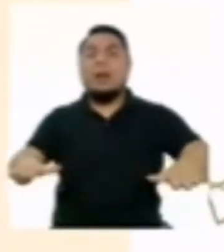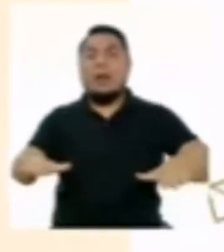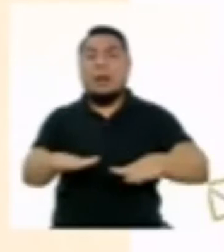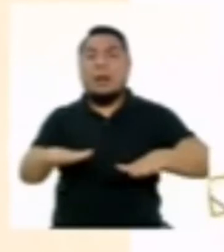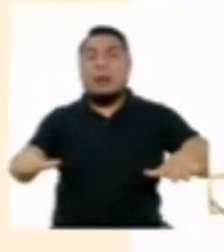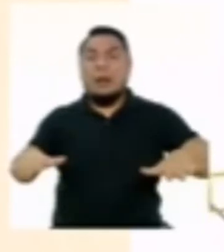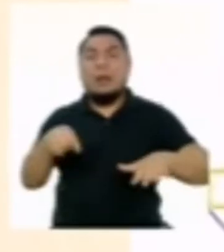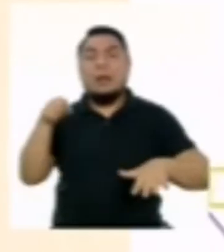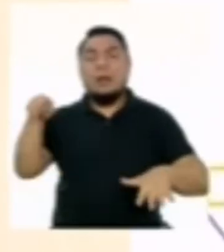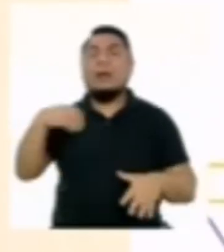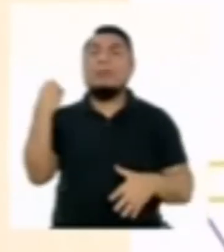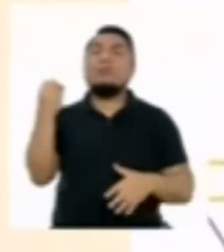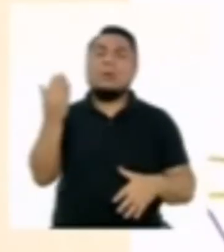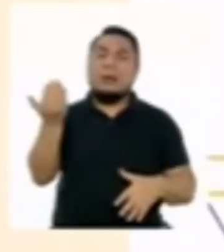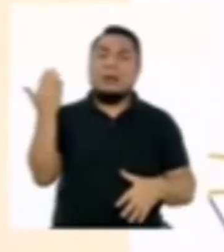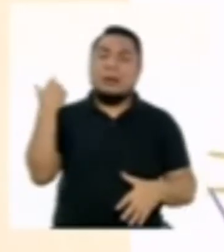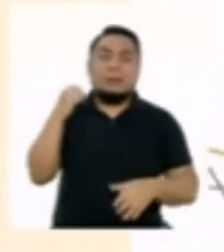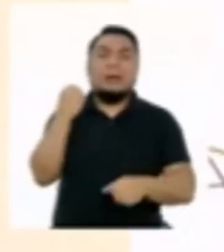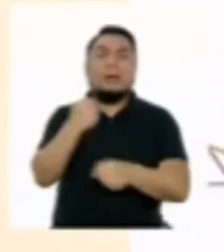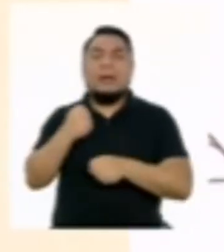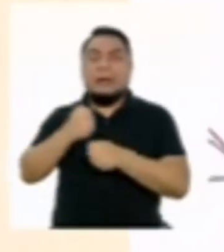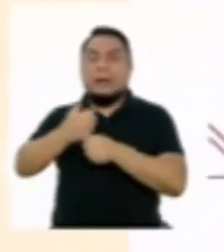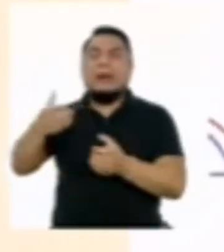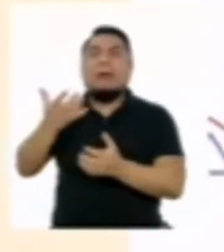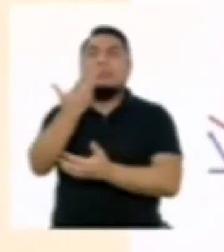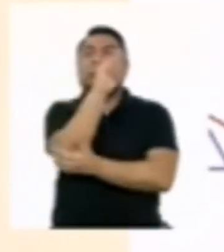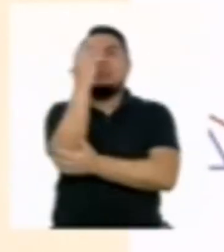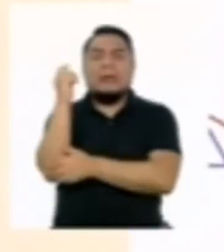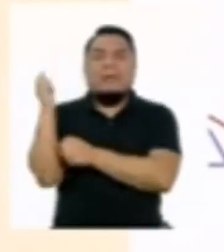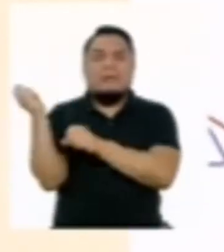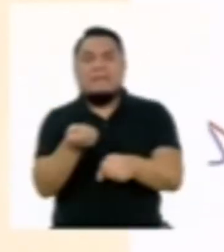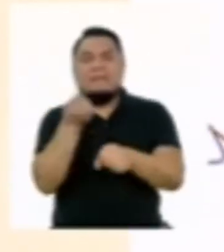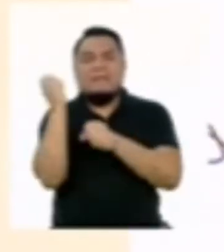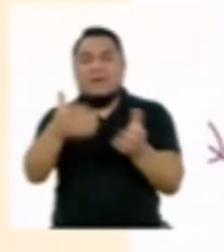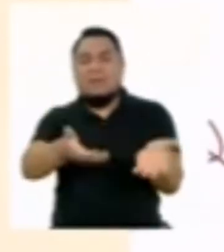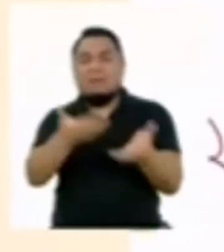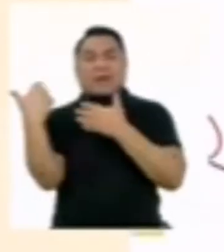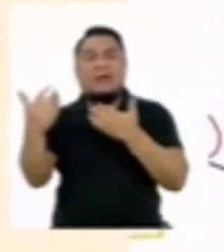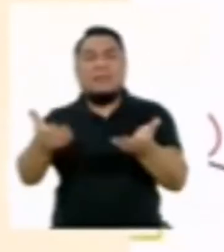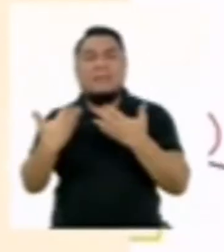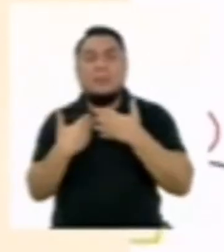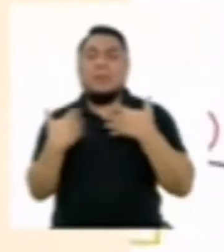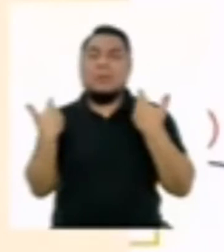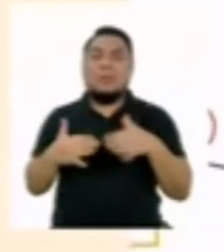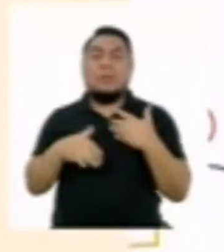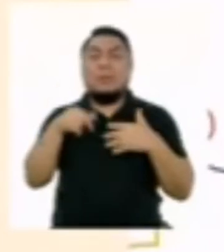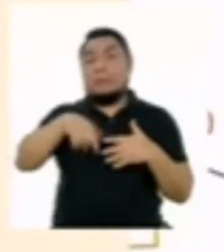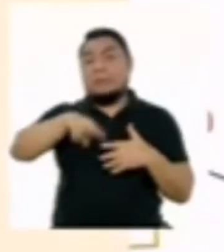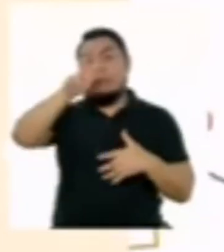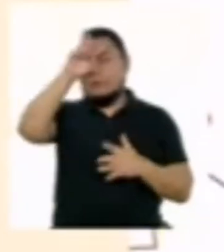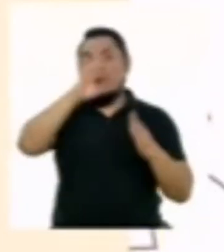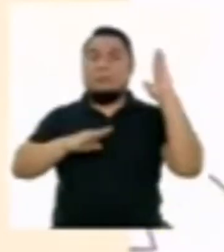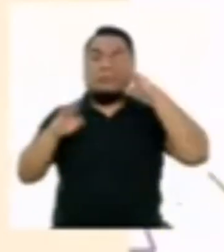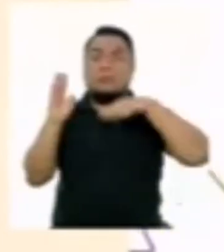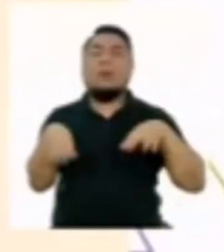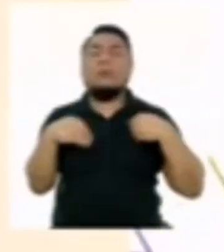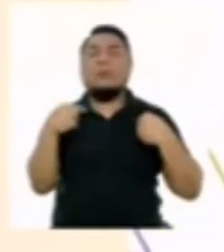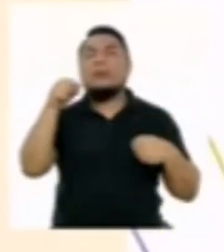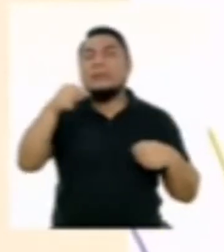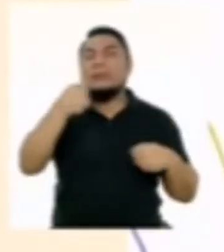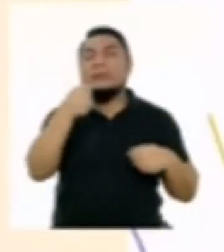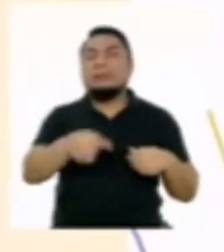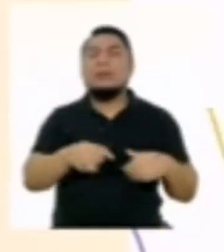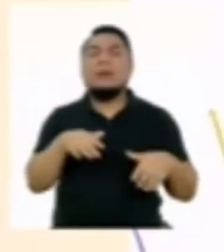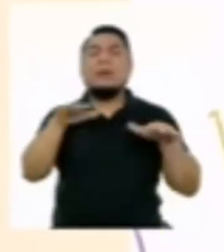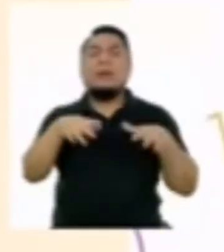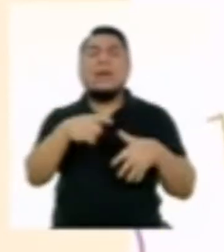Debido a las prácticas ligadas a la agricultura intensiva. En el Perú, muy preocupante porque representa